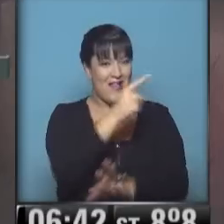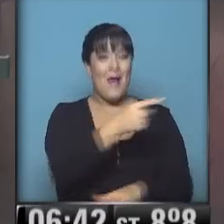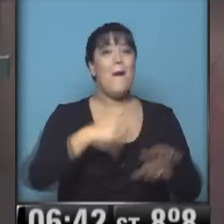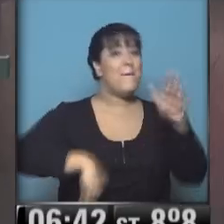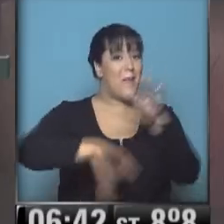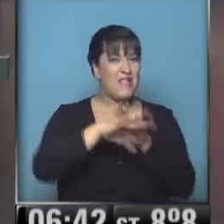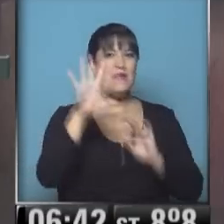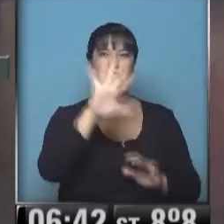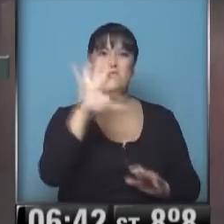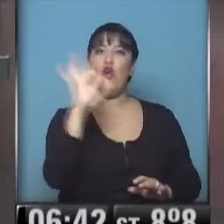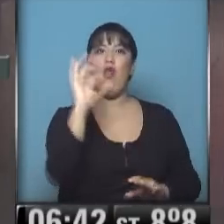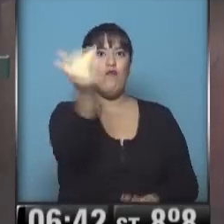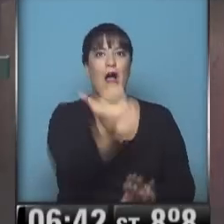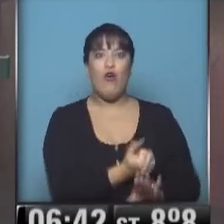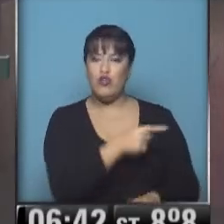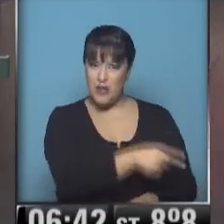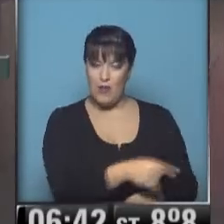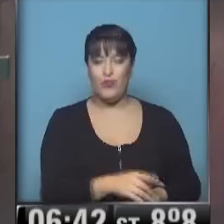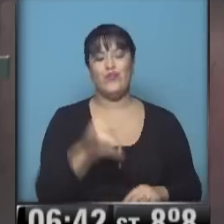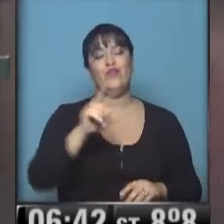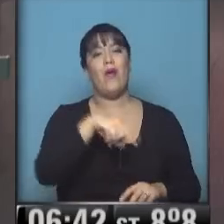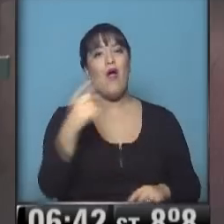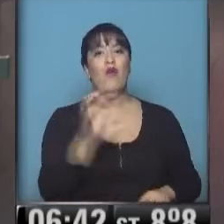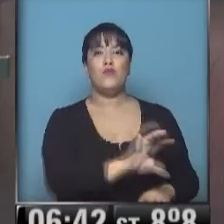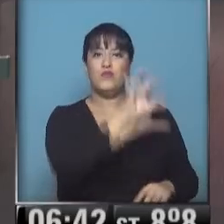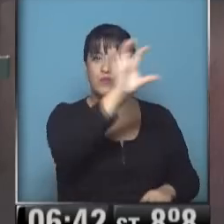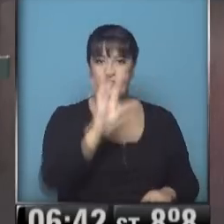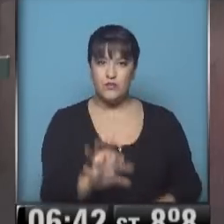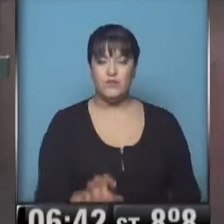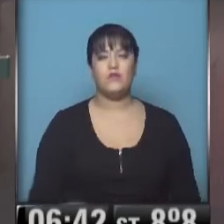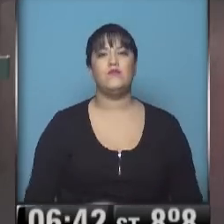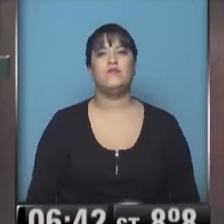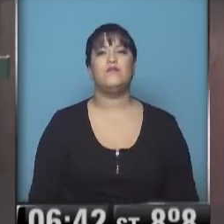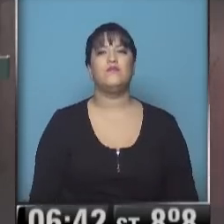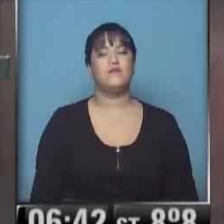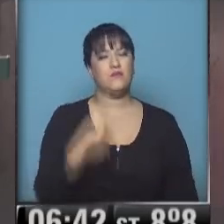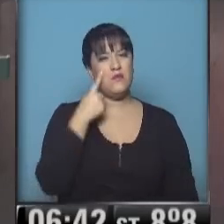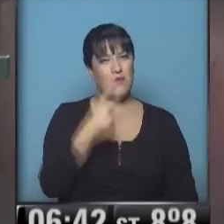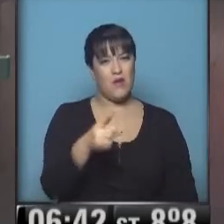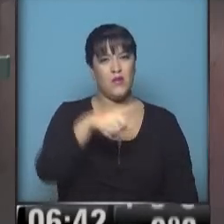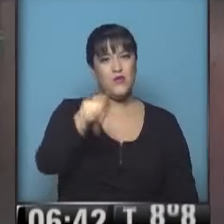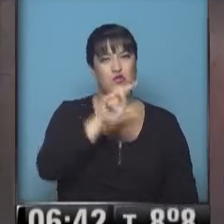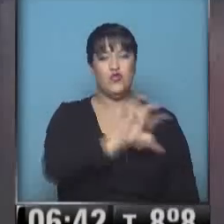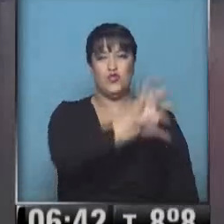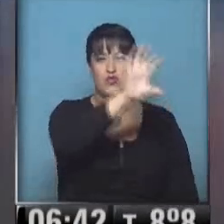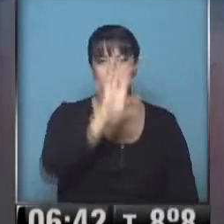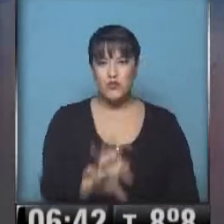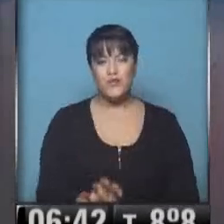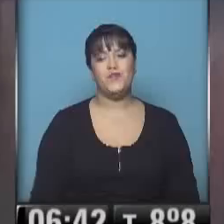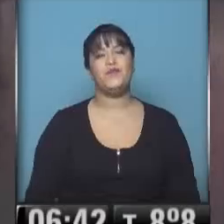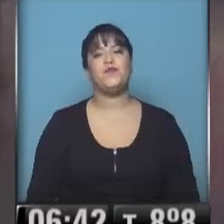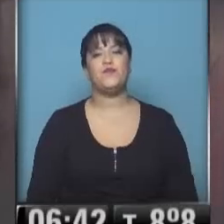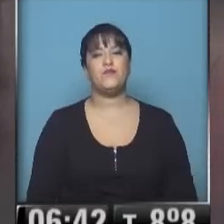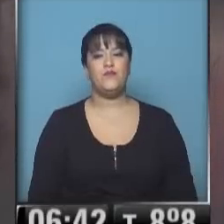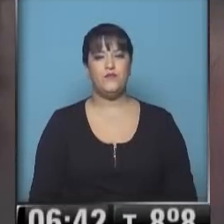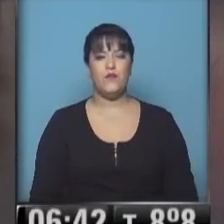cero nada más hoy. Nos vamos al norte de la región patagónica. Lo vemos ya mismo el norte de la región patagónica. donde